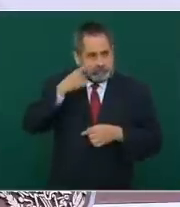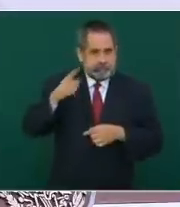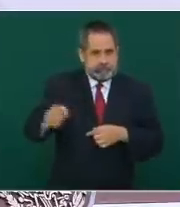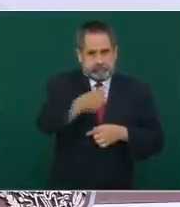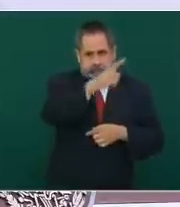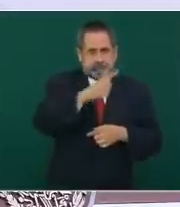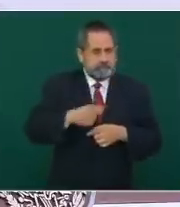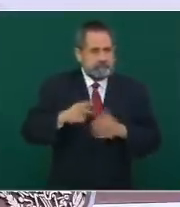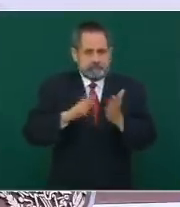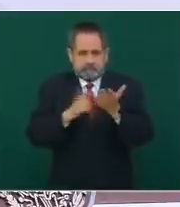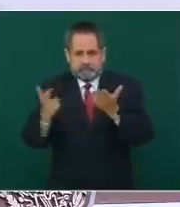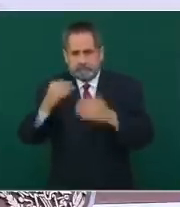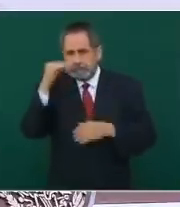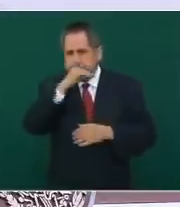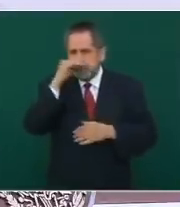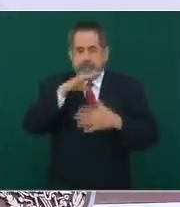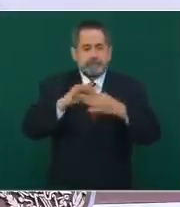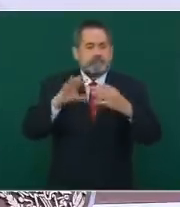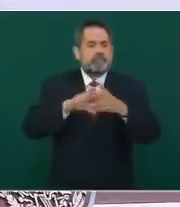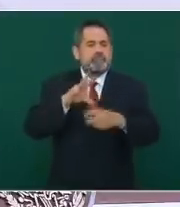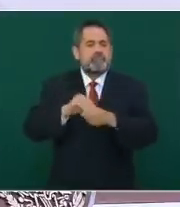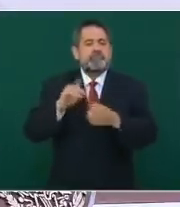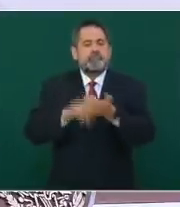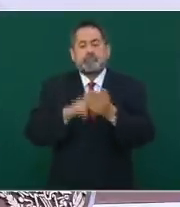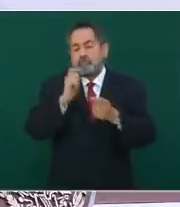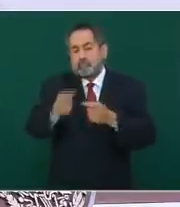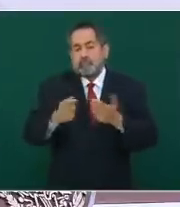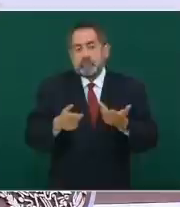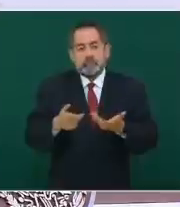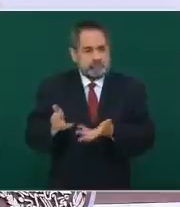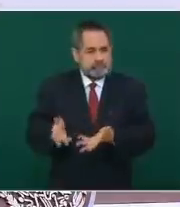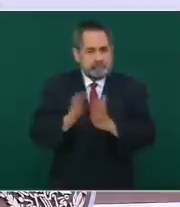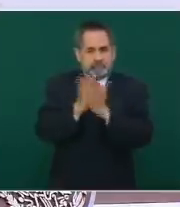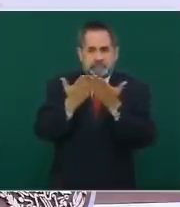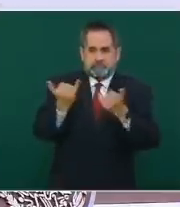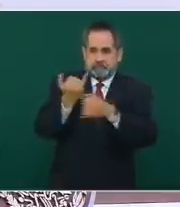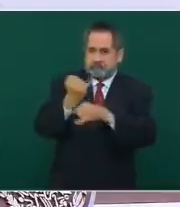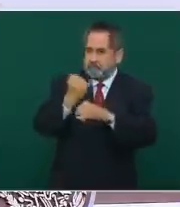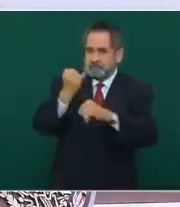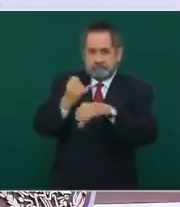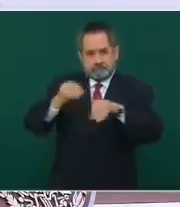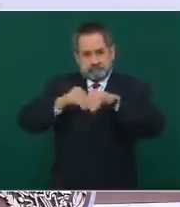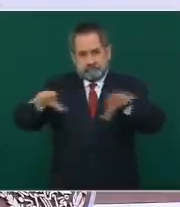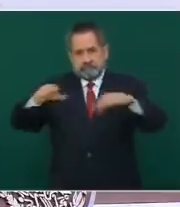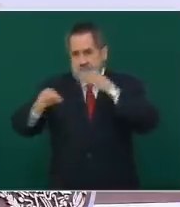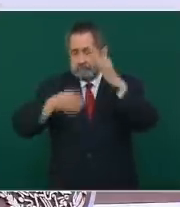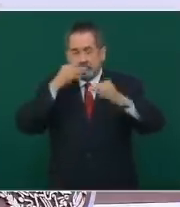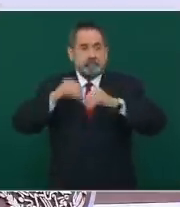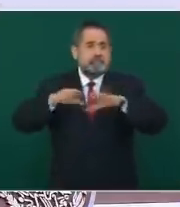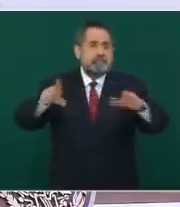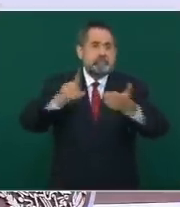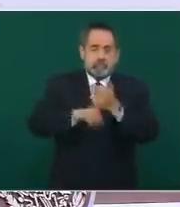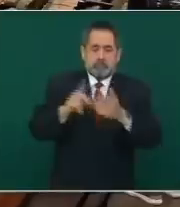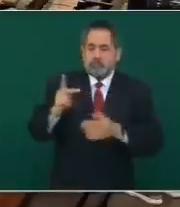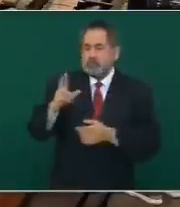ver en la revista El Consumidor, que es gratuita, que está disponible en redes sociales y en la página de Profeco.